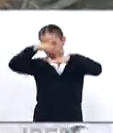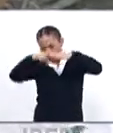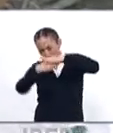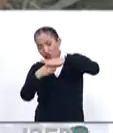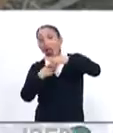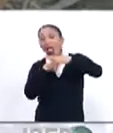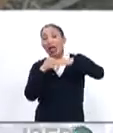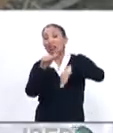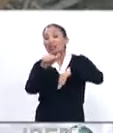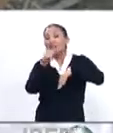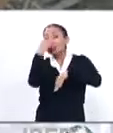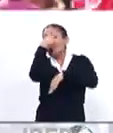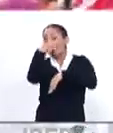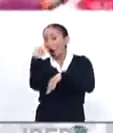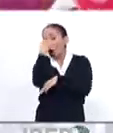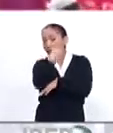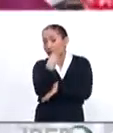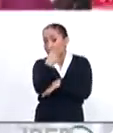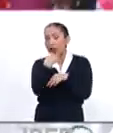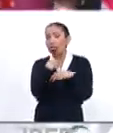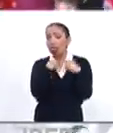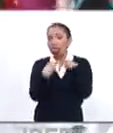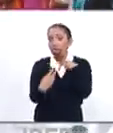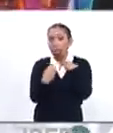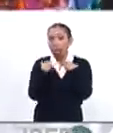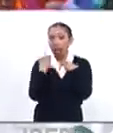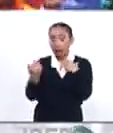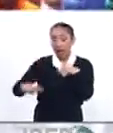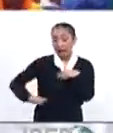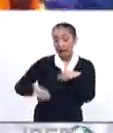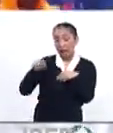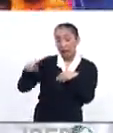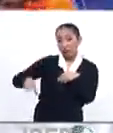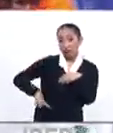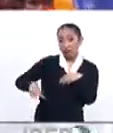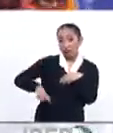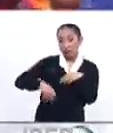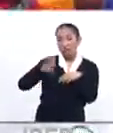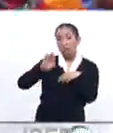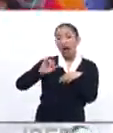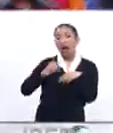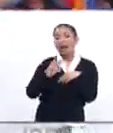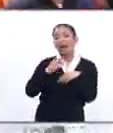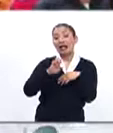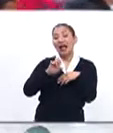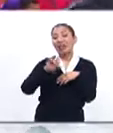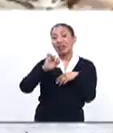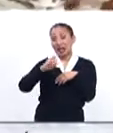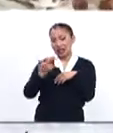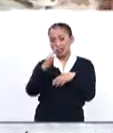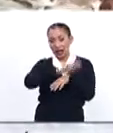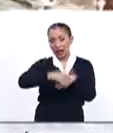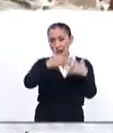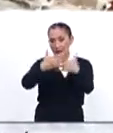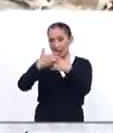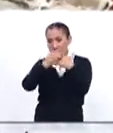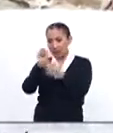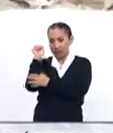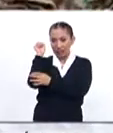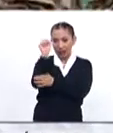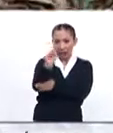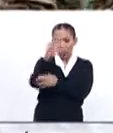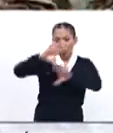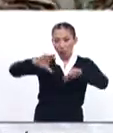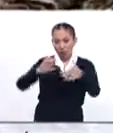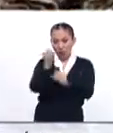durante 16 horas. Desde el accidente, el gobierno de Bangladesh, el sector textil, los sindicatos